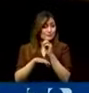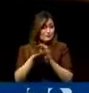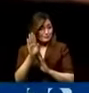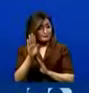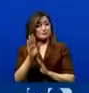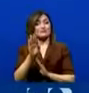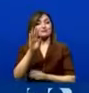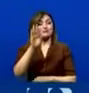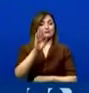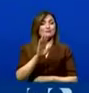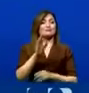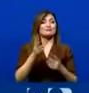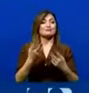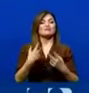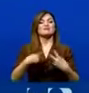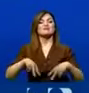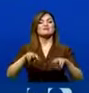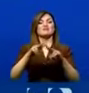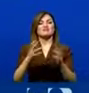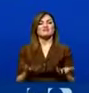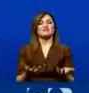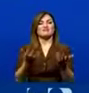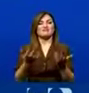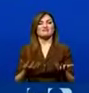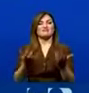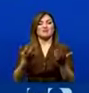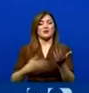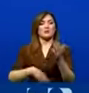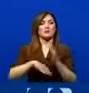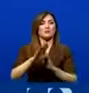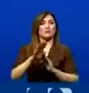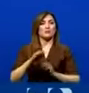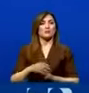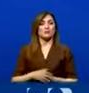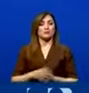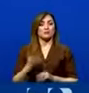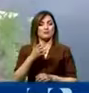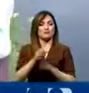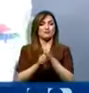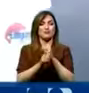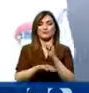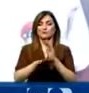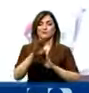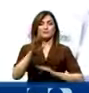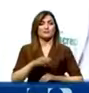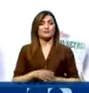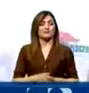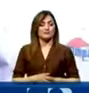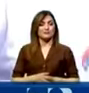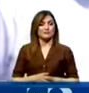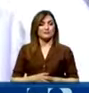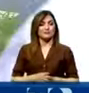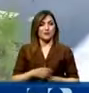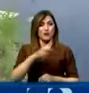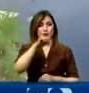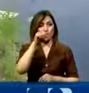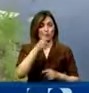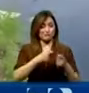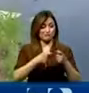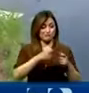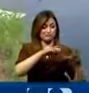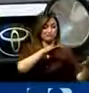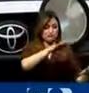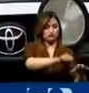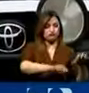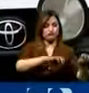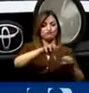la cifra de las toneladas de droga capturadas en el año pasado. Cuando usted captura droga, se